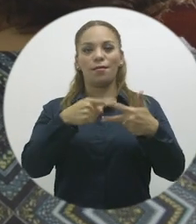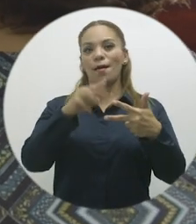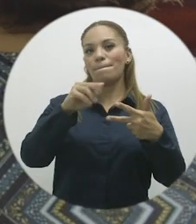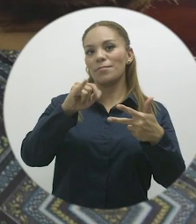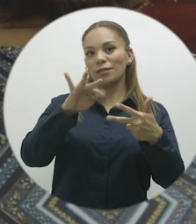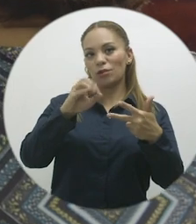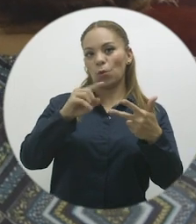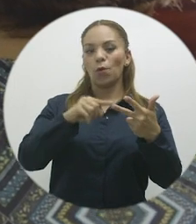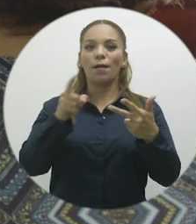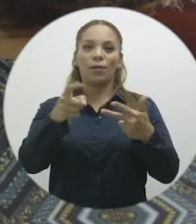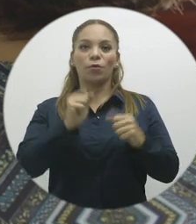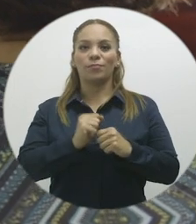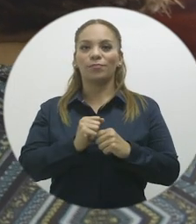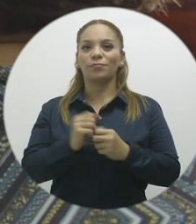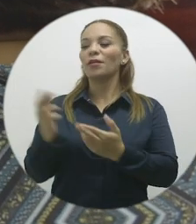terminó el ceviche mixto ¿Como?